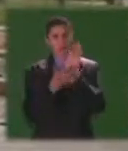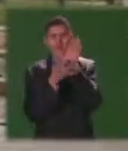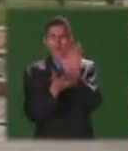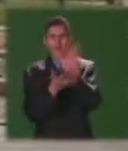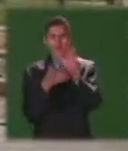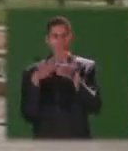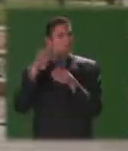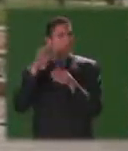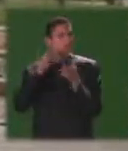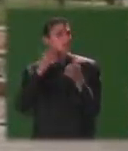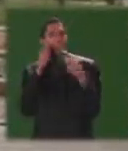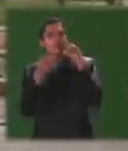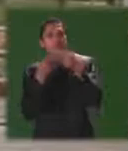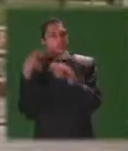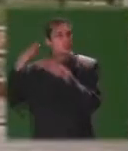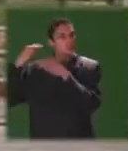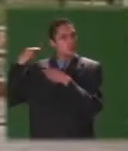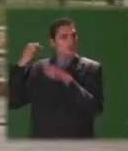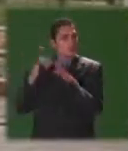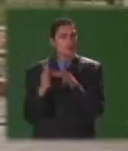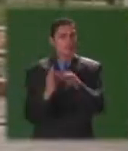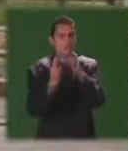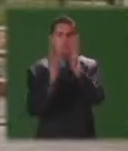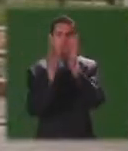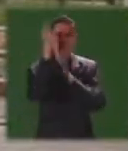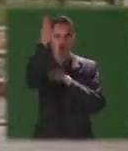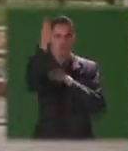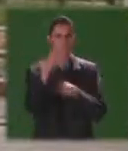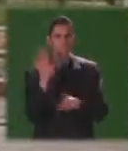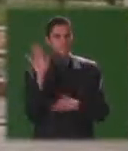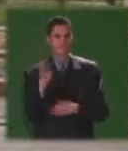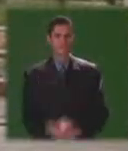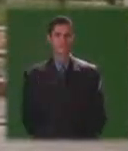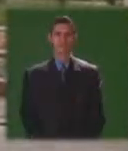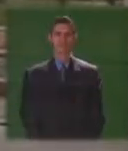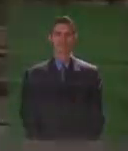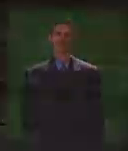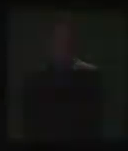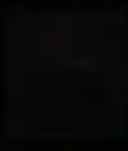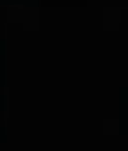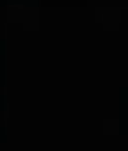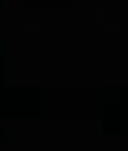para una vez más iniciar un interesante recorrido por historias con futuro hasta pronto